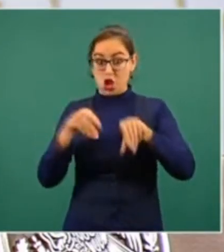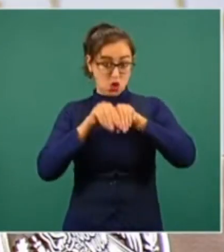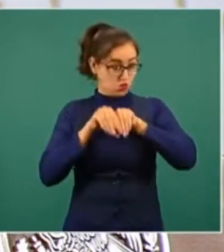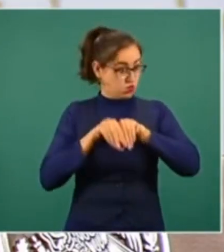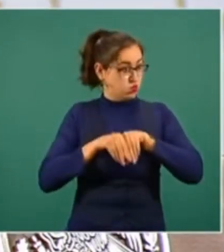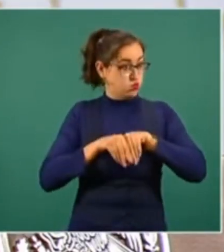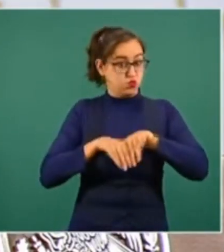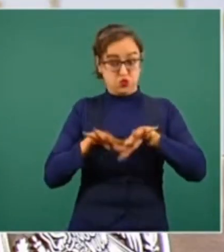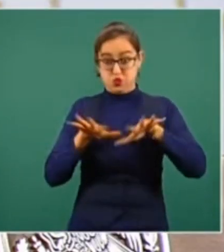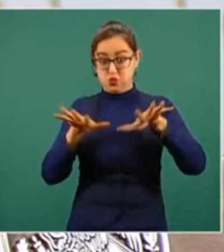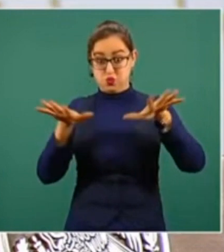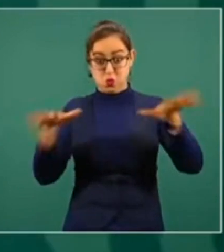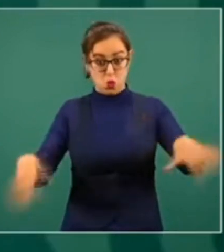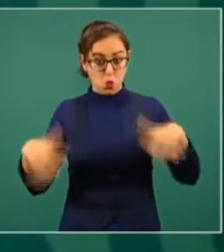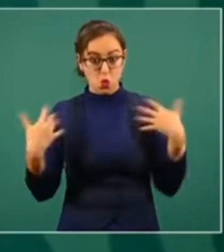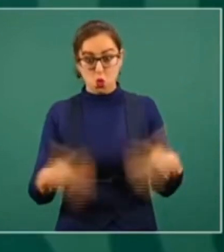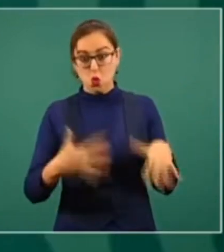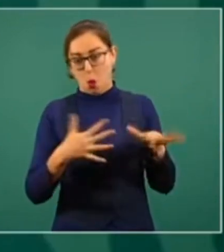series,